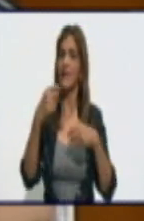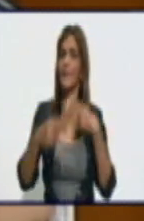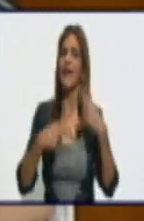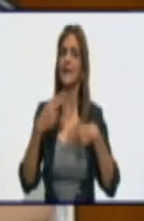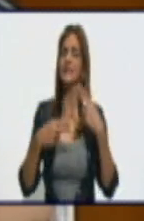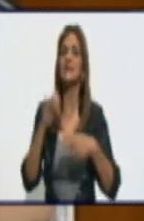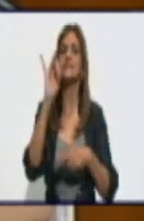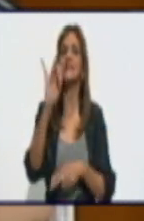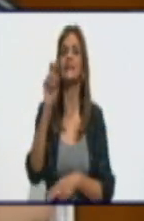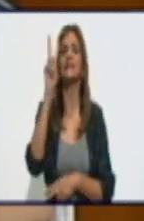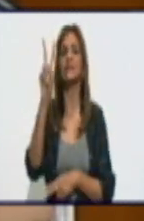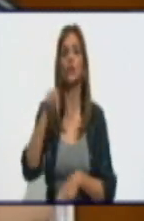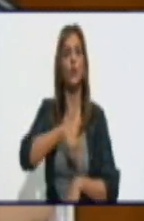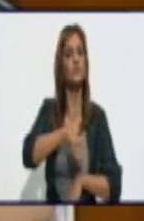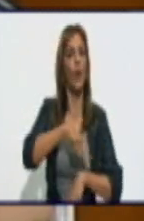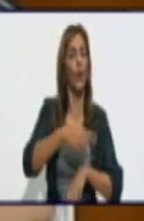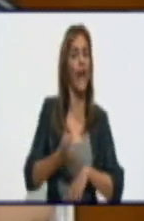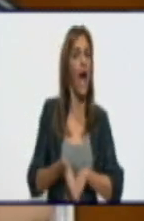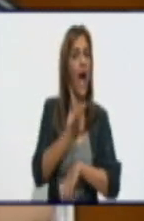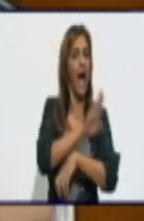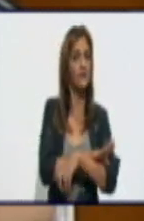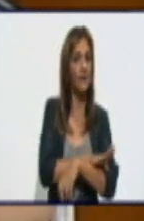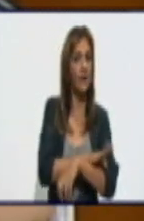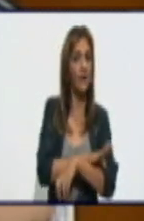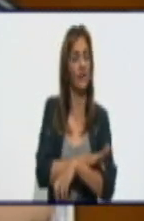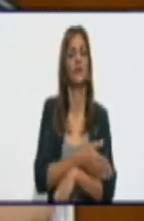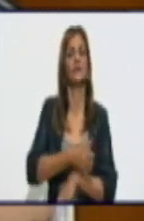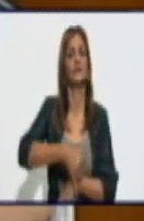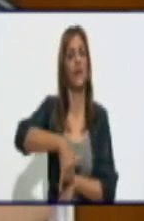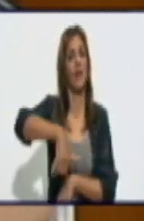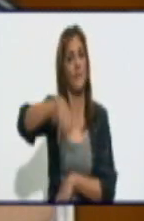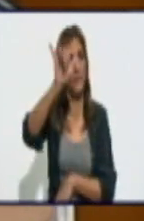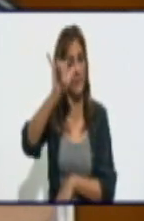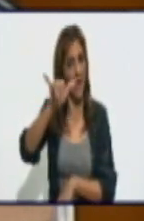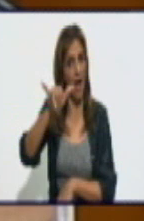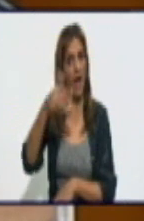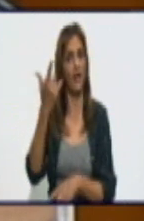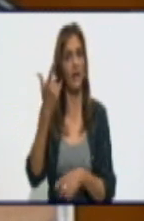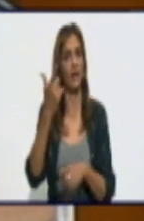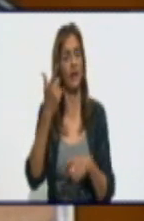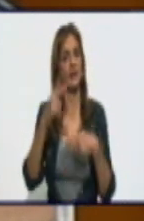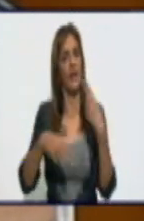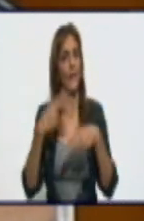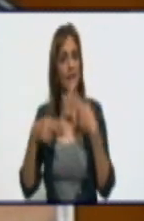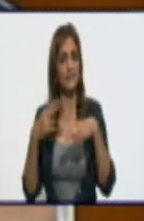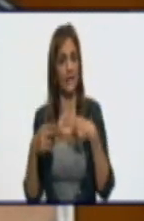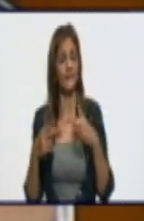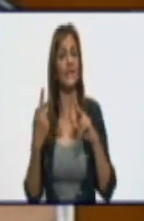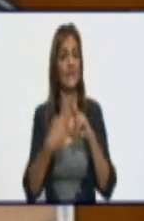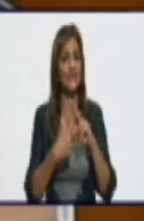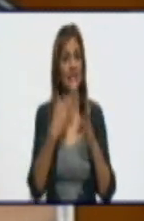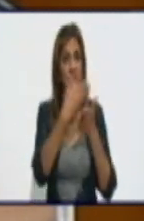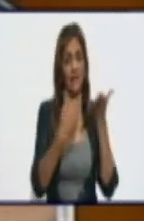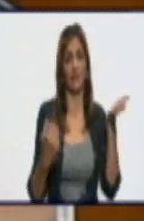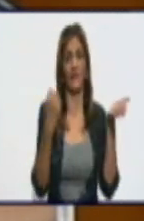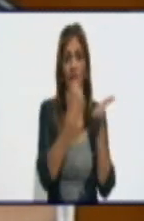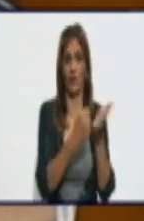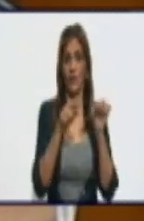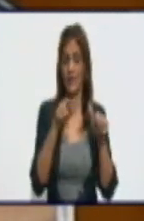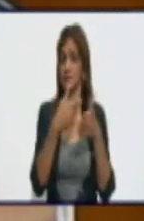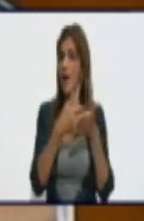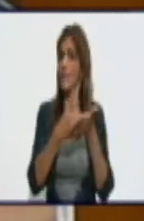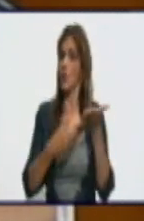antes de su viaje programado ya. Y el certifico de ese PCR se